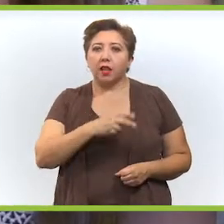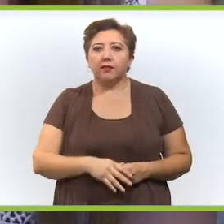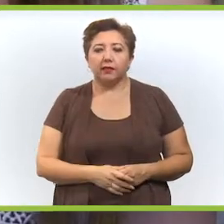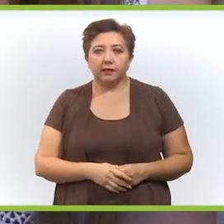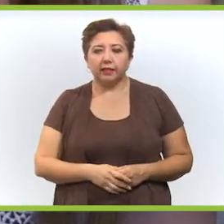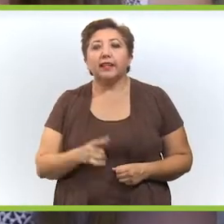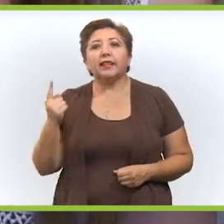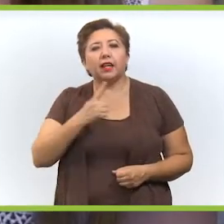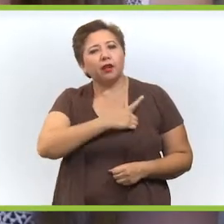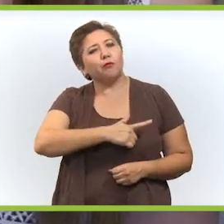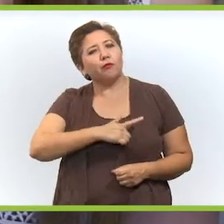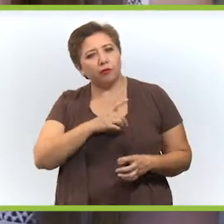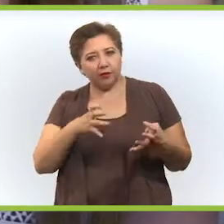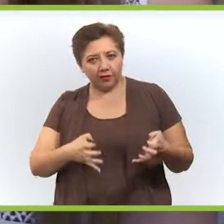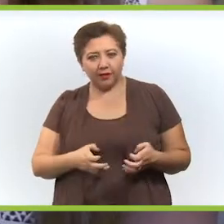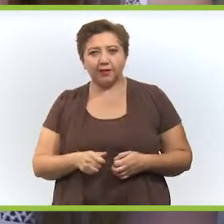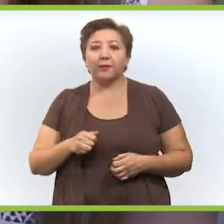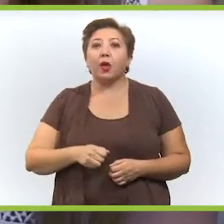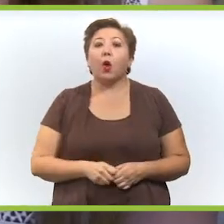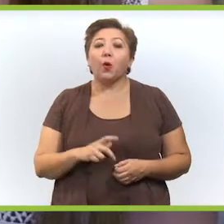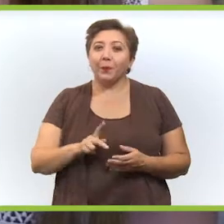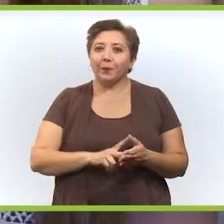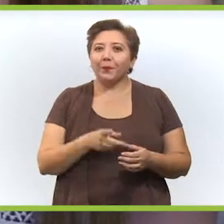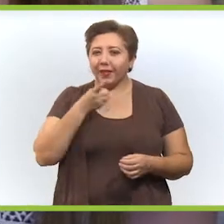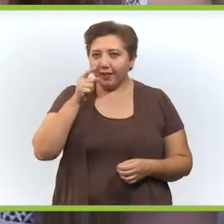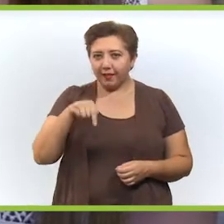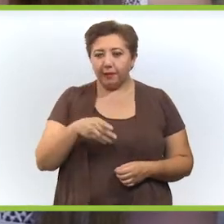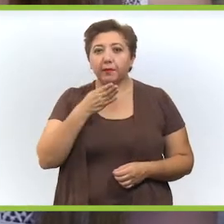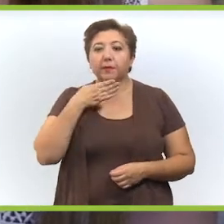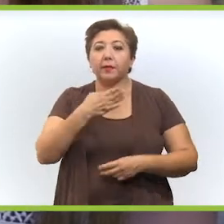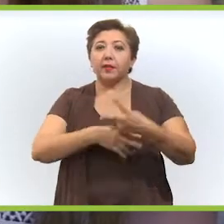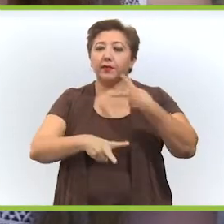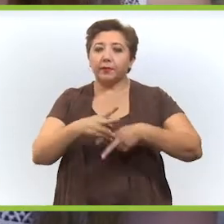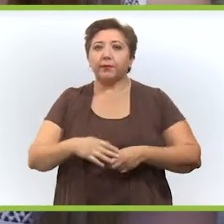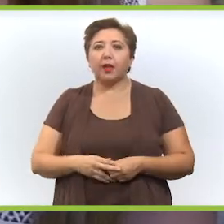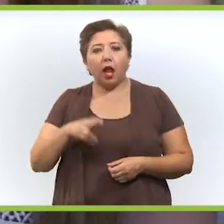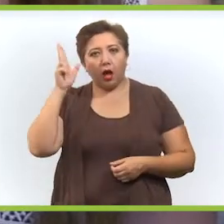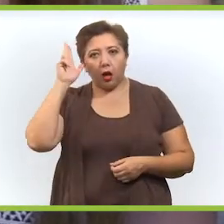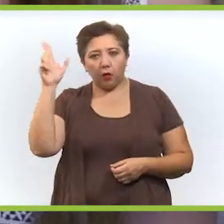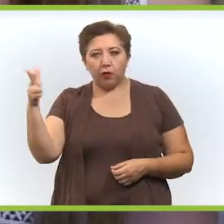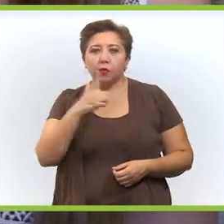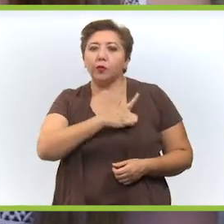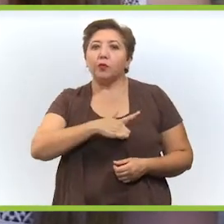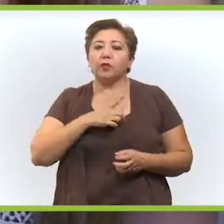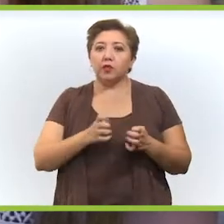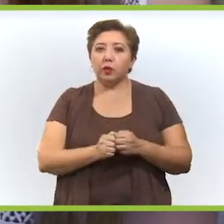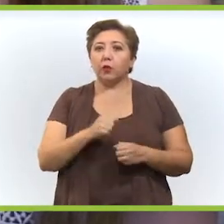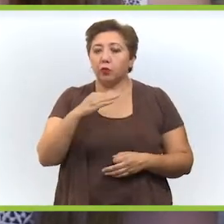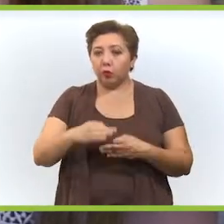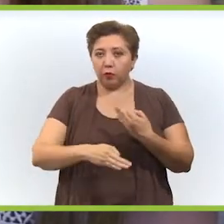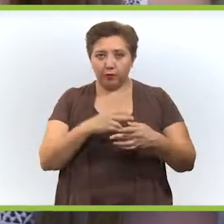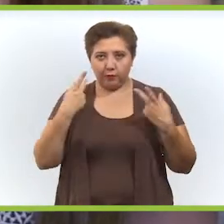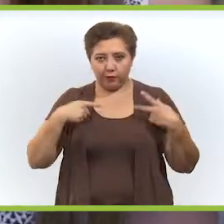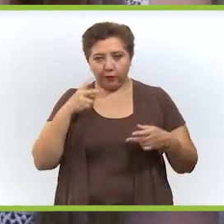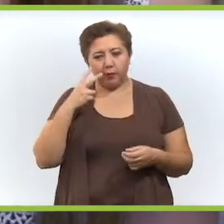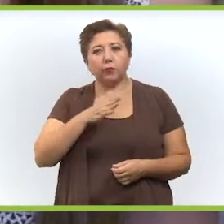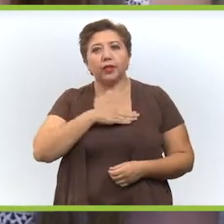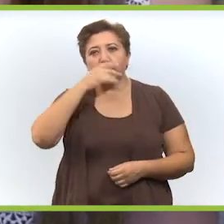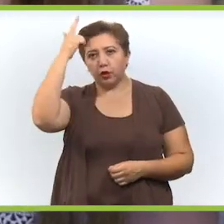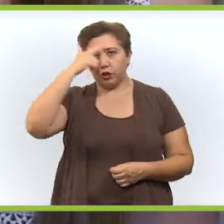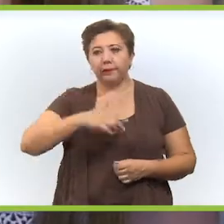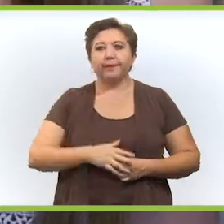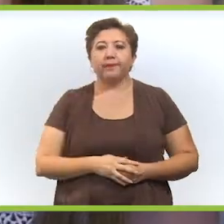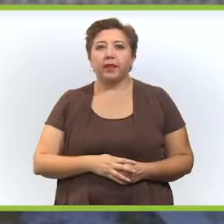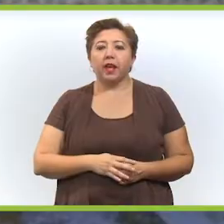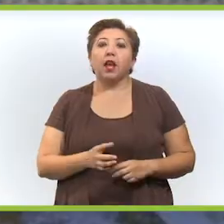estado, Mauricio Vila Dosal, qué gusto que nos acompañe, una ocasión más, bienvenido. Hola Lib, den un gusto poder estar contigo y con todo tu auditorio, muy